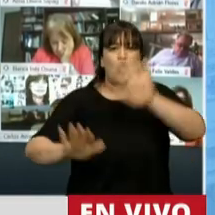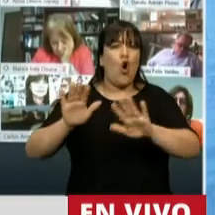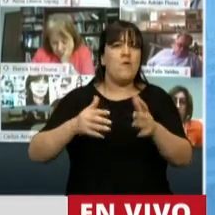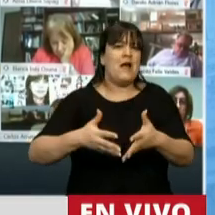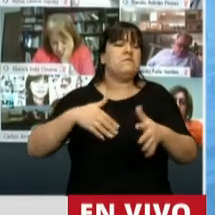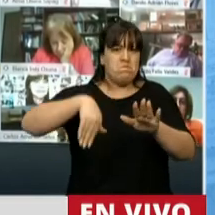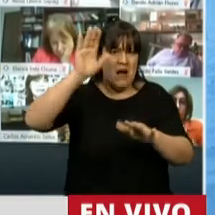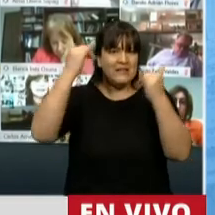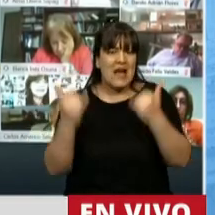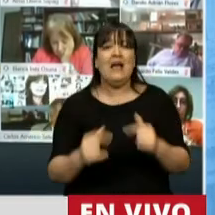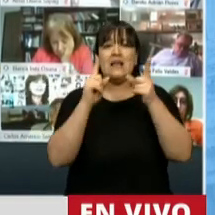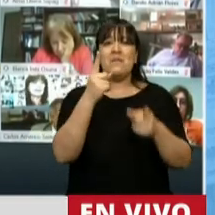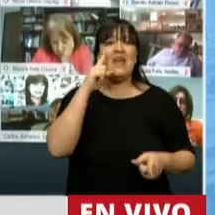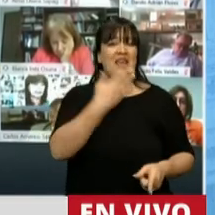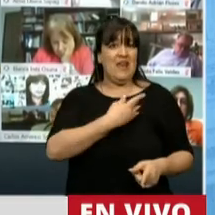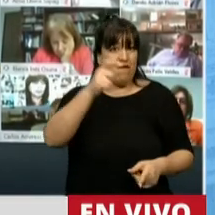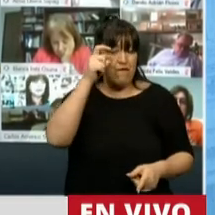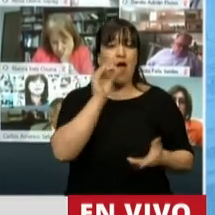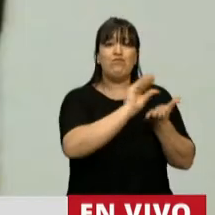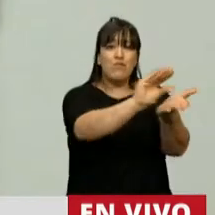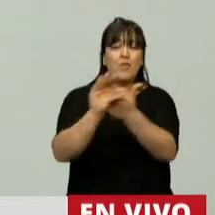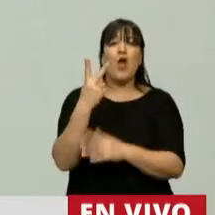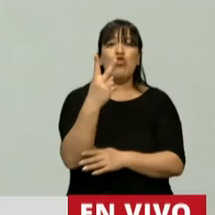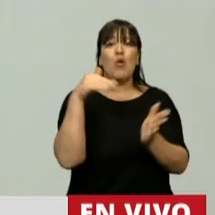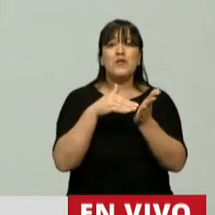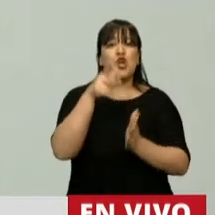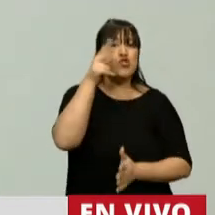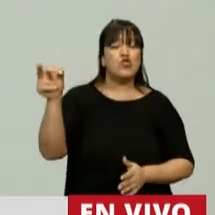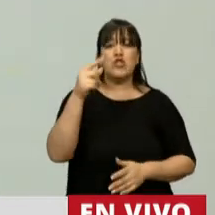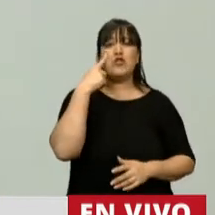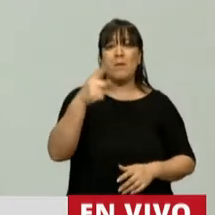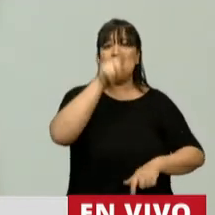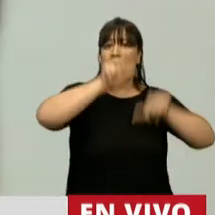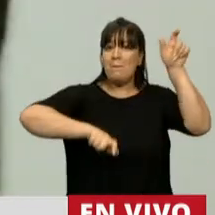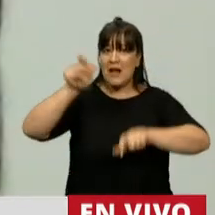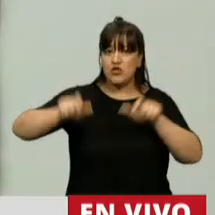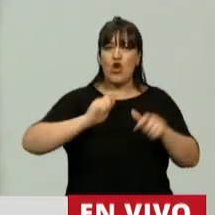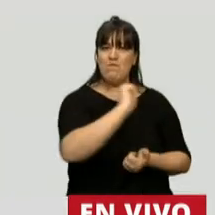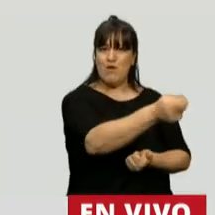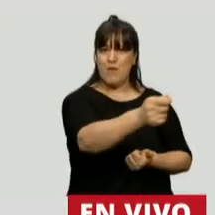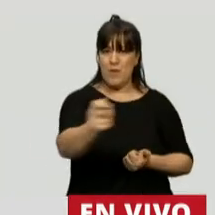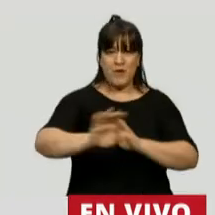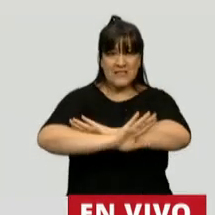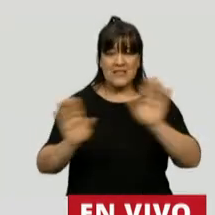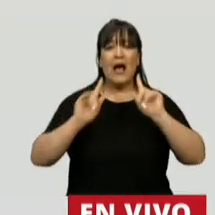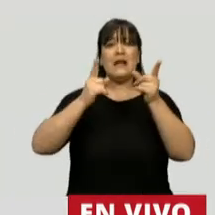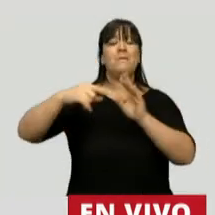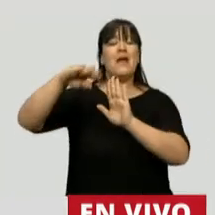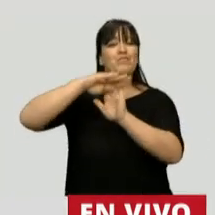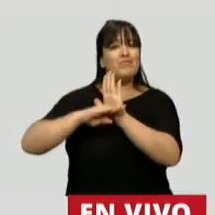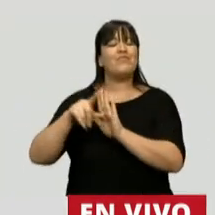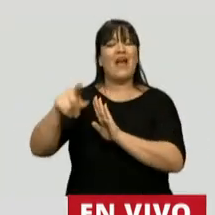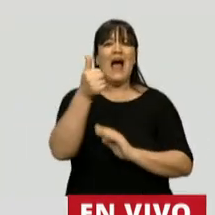otorgó el Gobierno Nacional, llegó en mi provincia a 2.800.000 familias bonaerenses. Y el programa ATP,